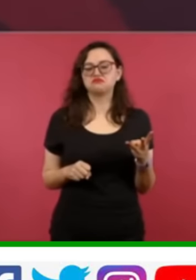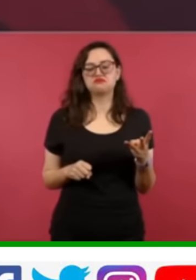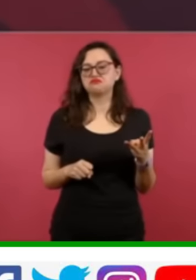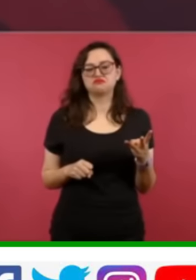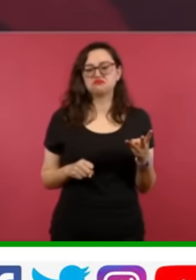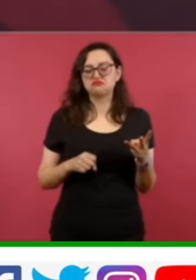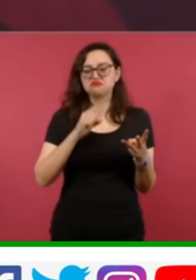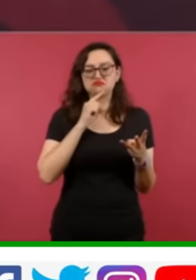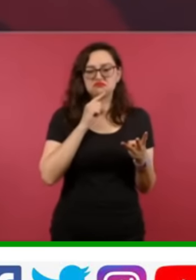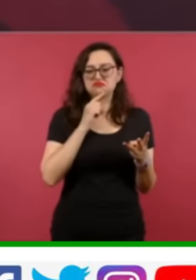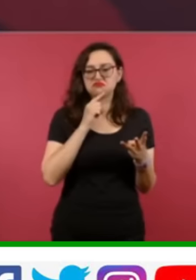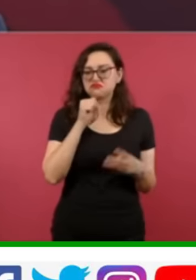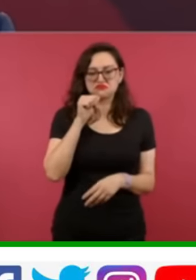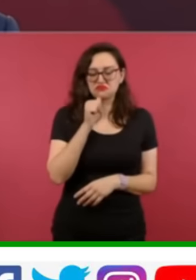contrario,